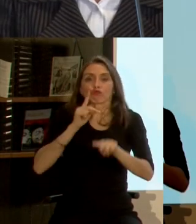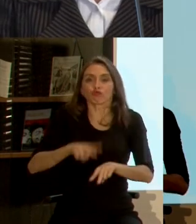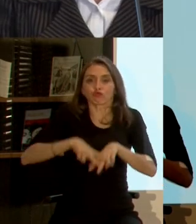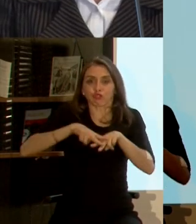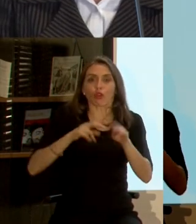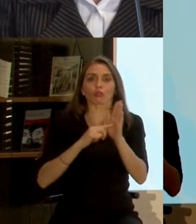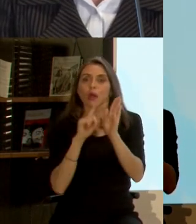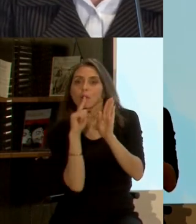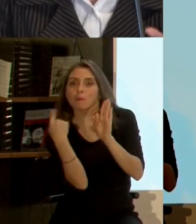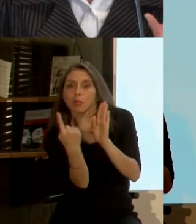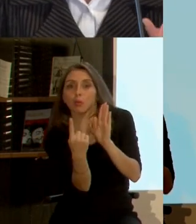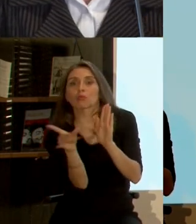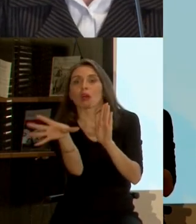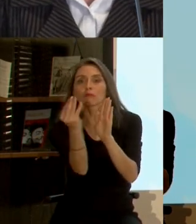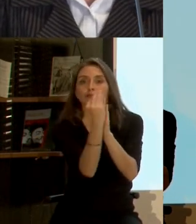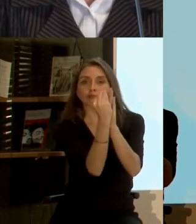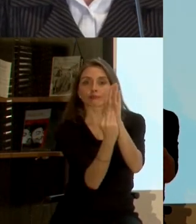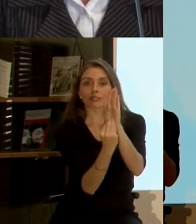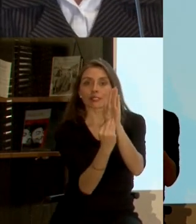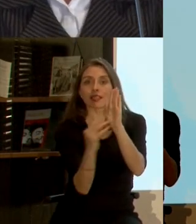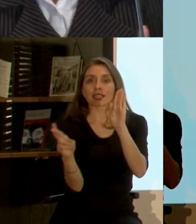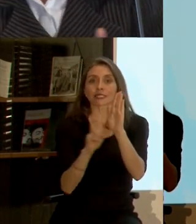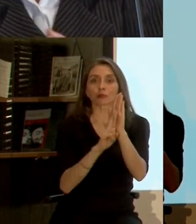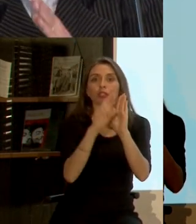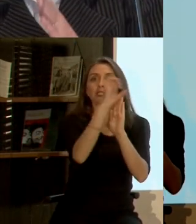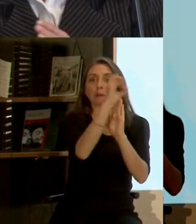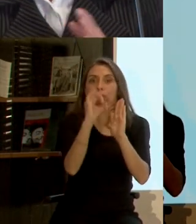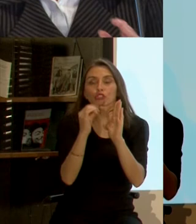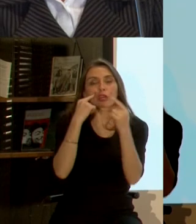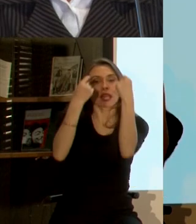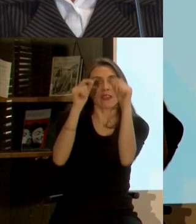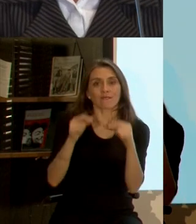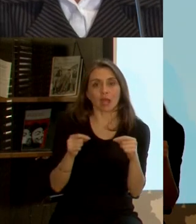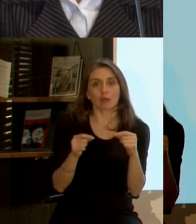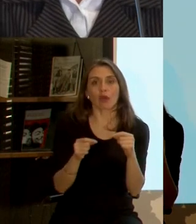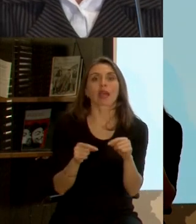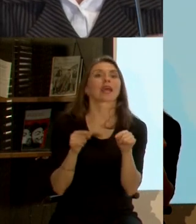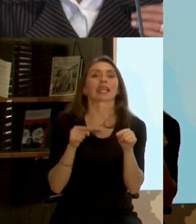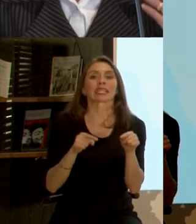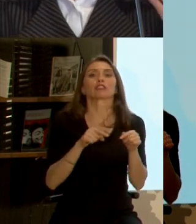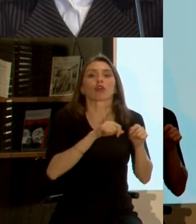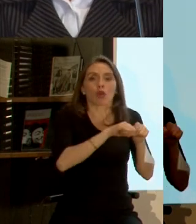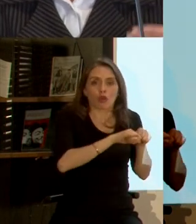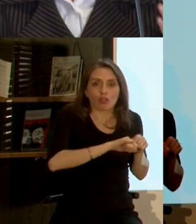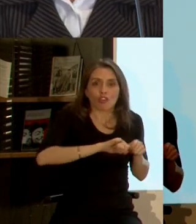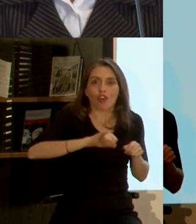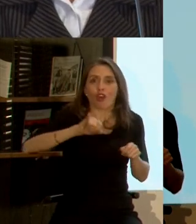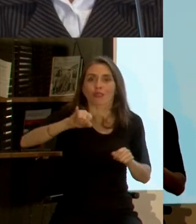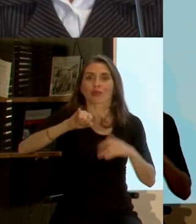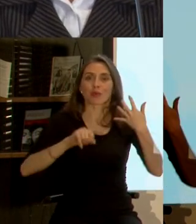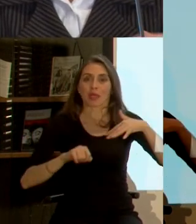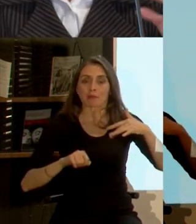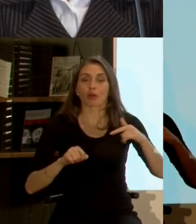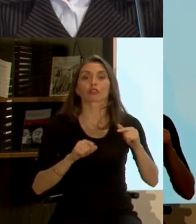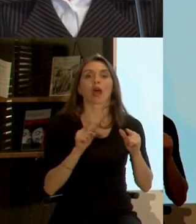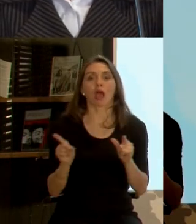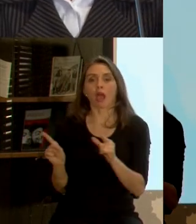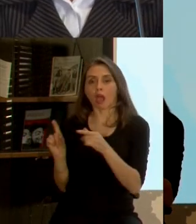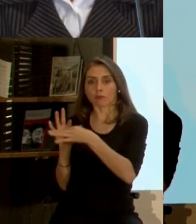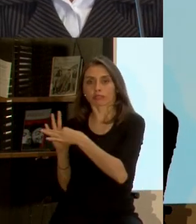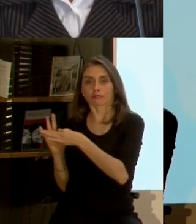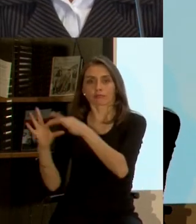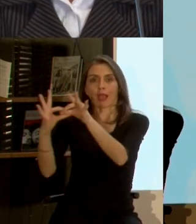estos análisis de los indicadores anualmente porque el valor está en esta continuación se crean estas alianzas